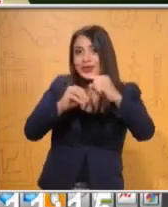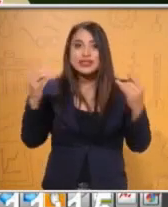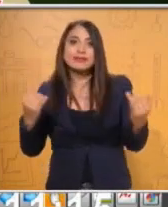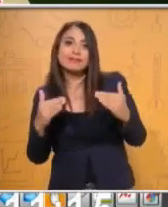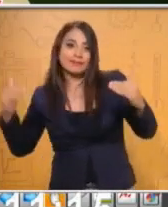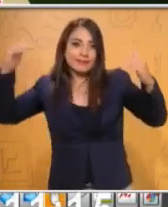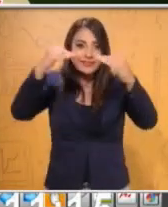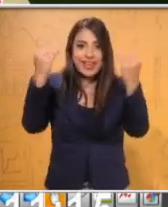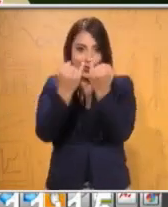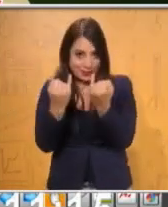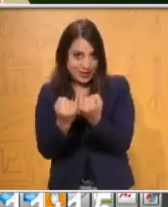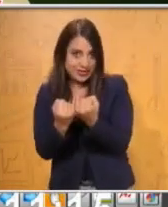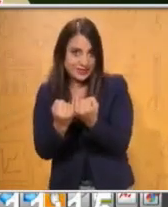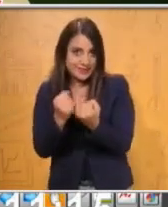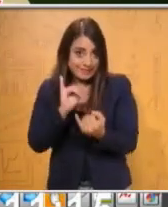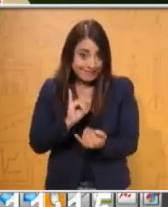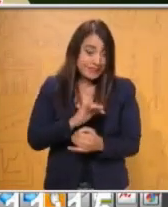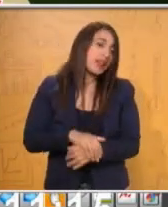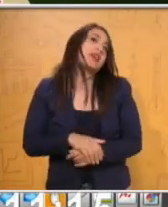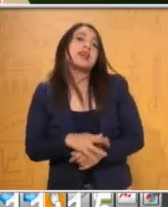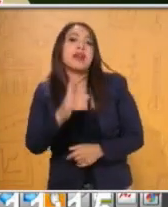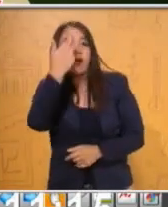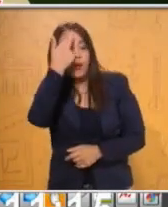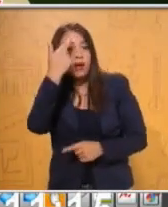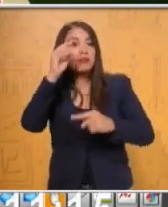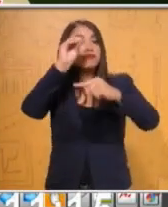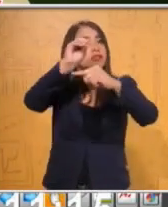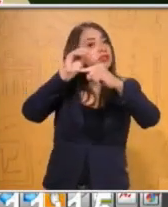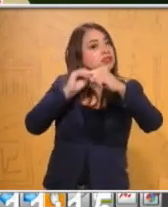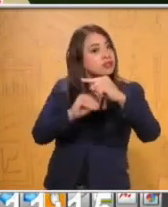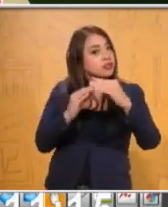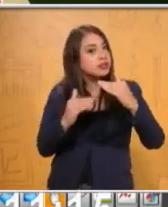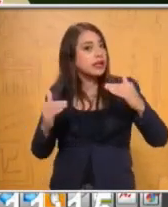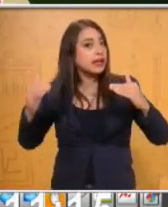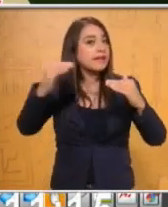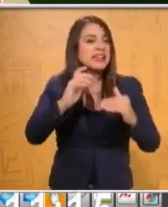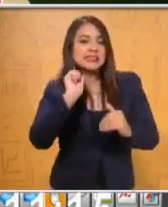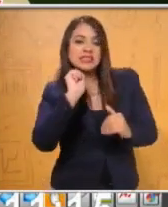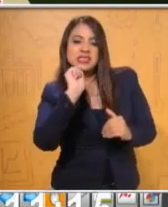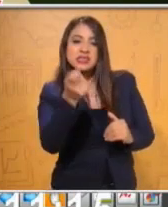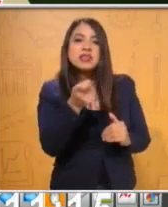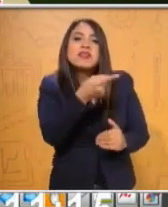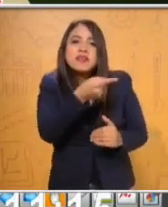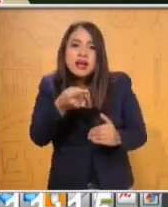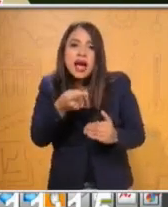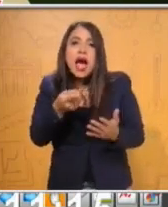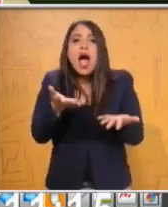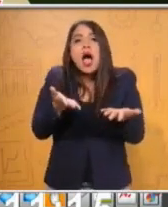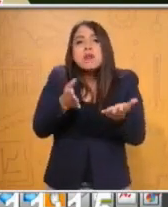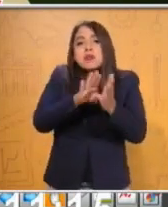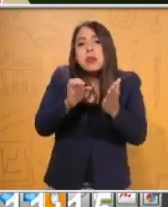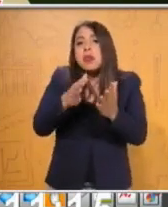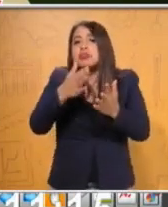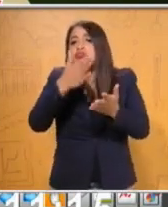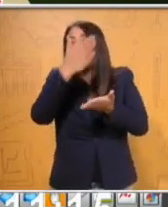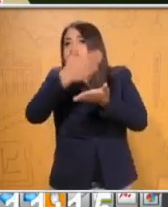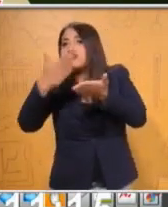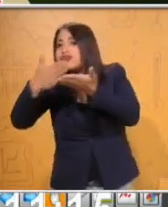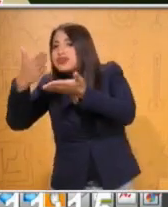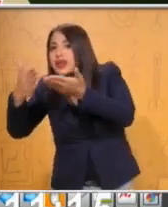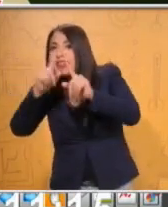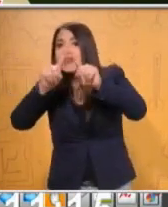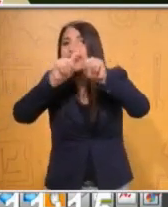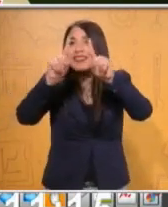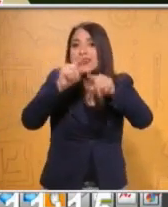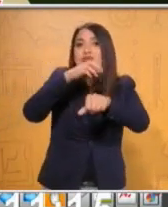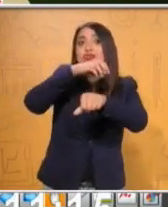Recuerda que las fracciones equivalentes se refieren a que a pesar de que esté repartido en diferentes cantidades o en diferentes